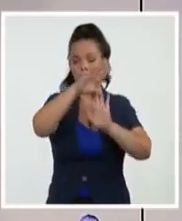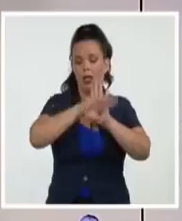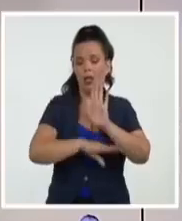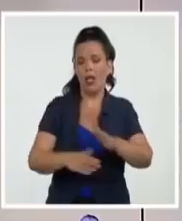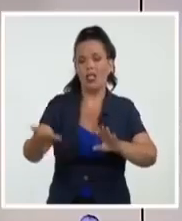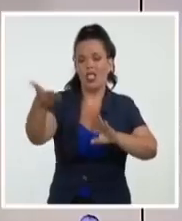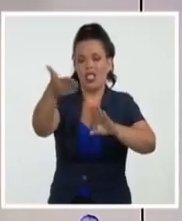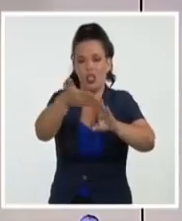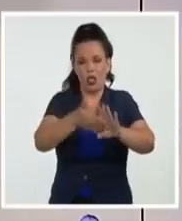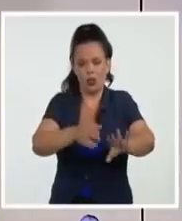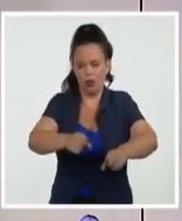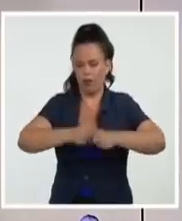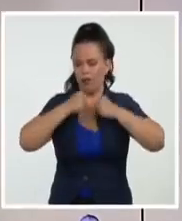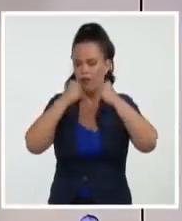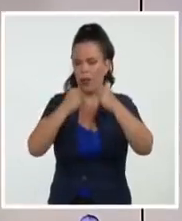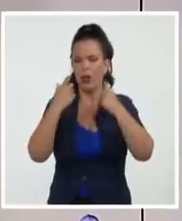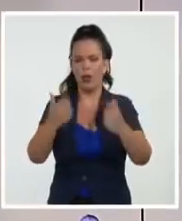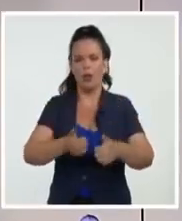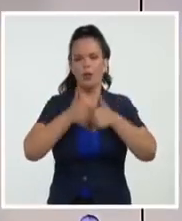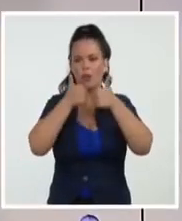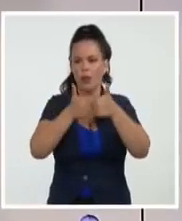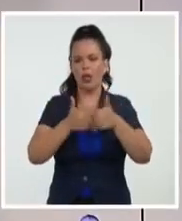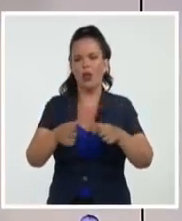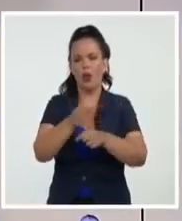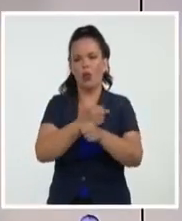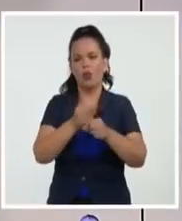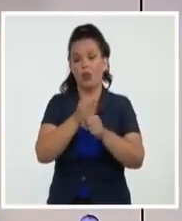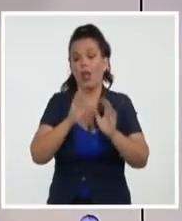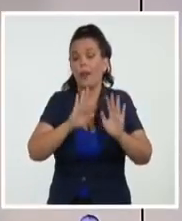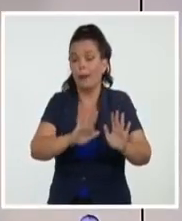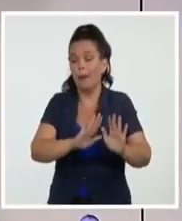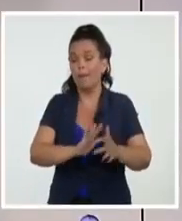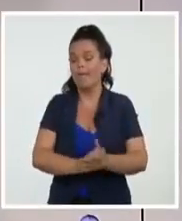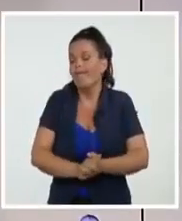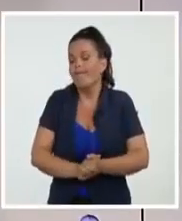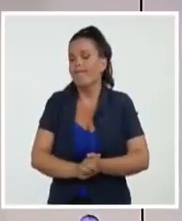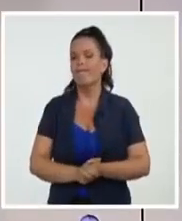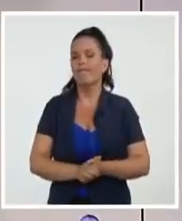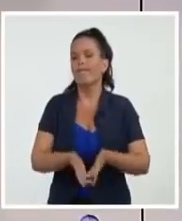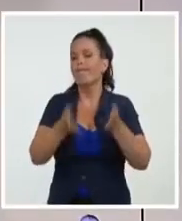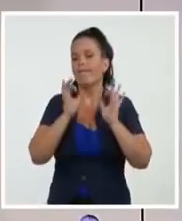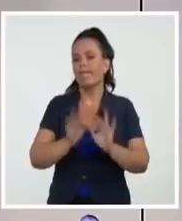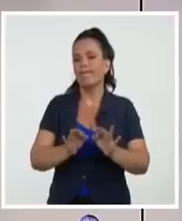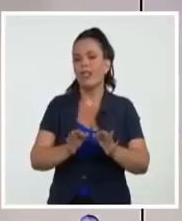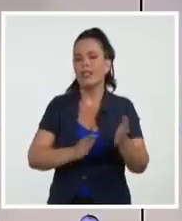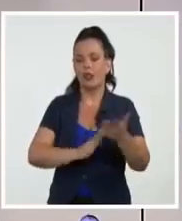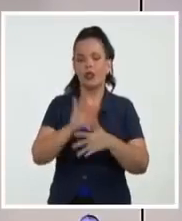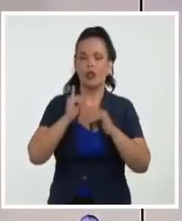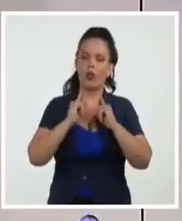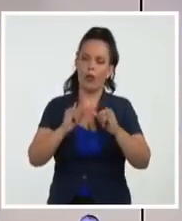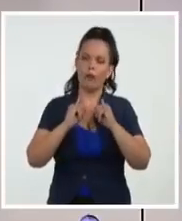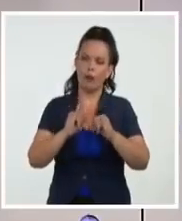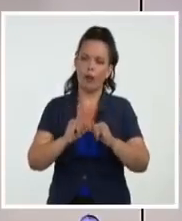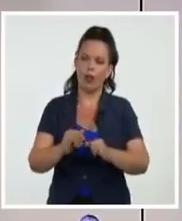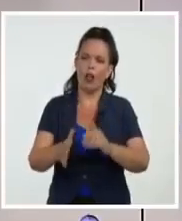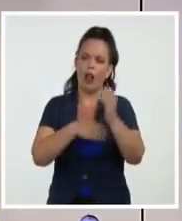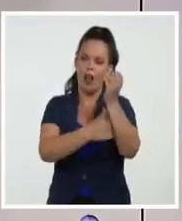completo administrado por la OFA. Así, así están las cosas, mi amigo. Manténgase informado. La verdad necesita de nosotros.